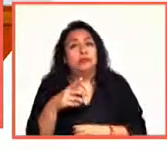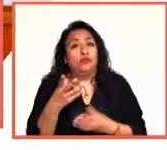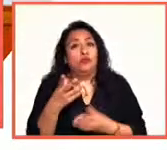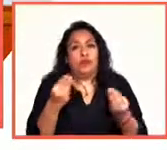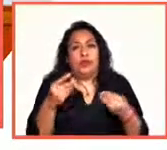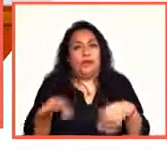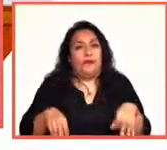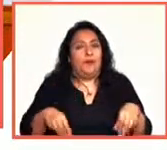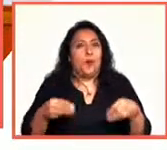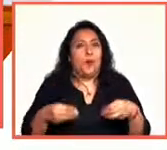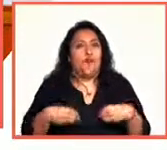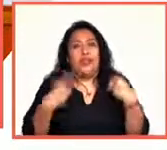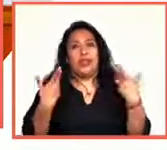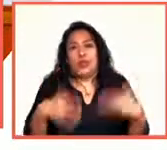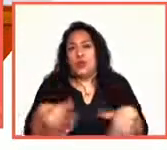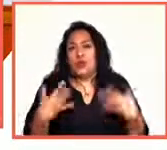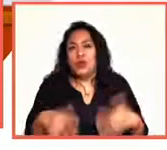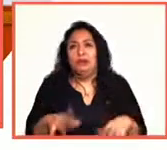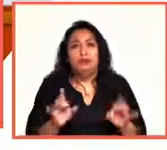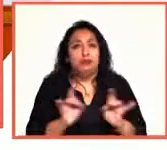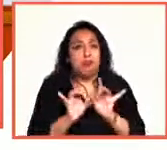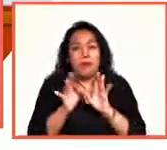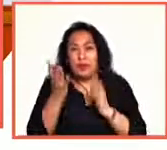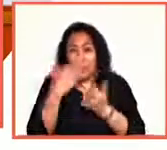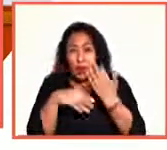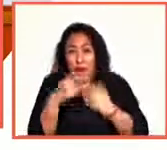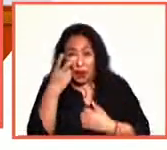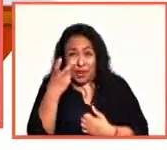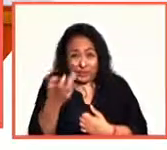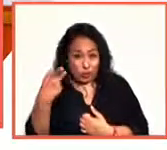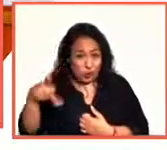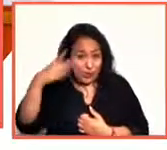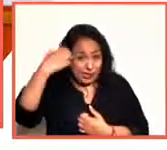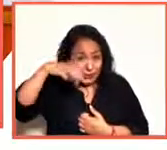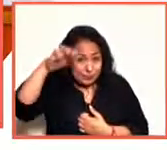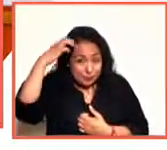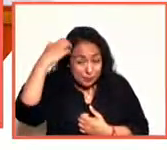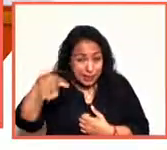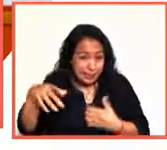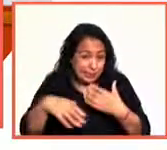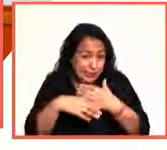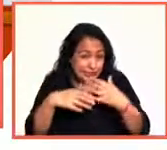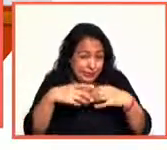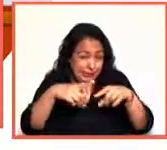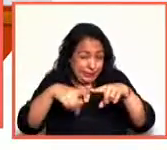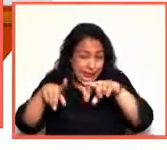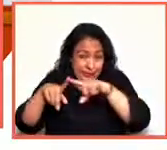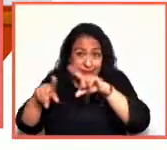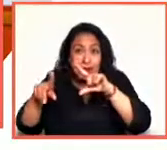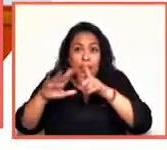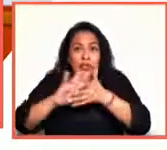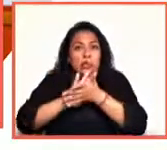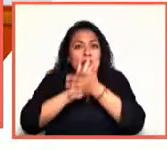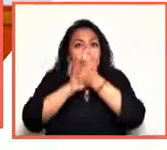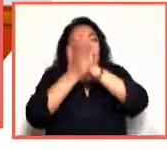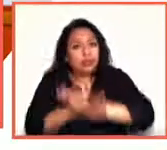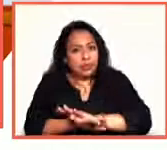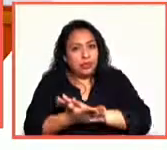¿no? Y todo eso que le pasaba, todo eso que vivió, las cosas que hacía, las convirtió en literatura.